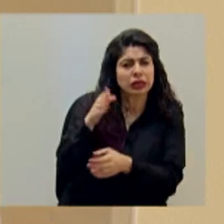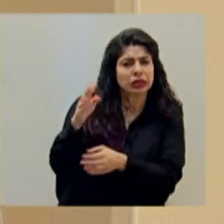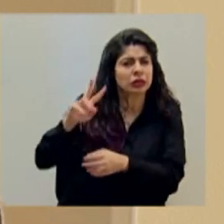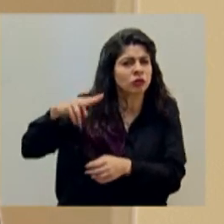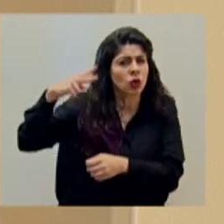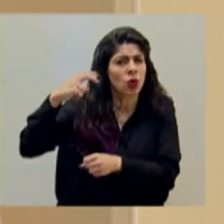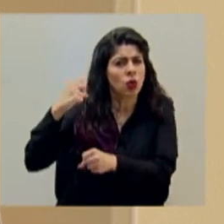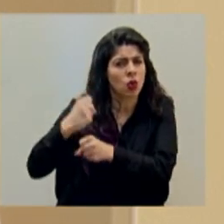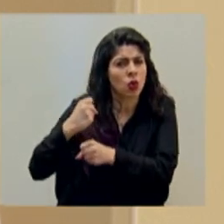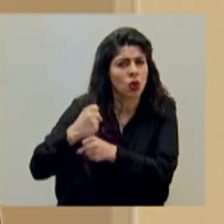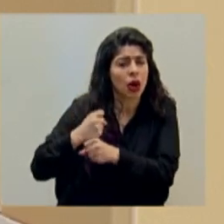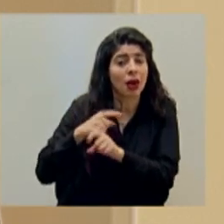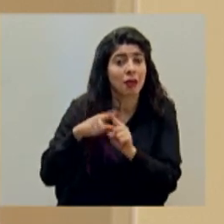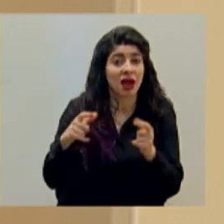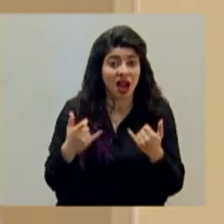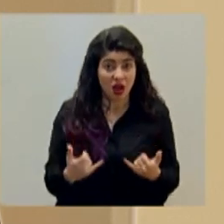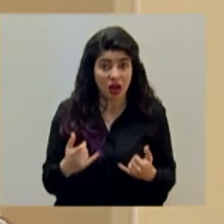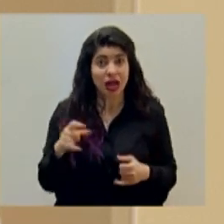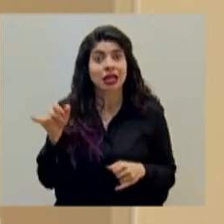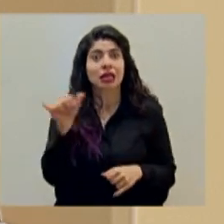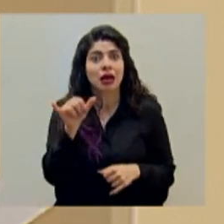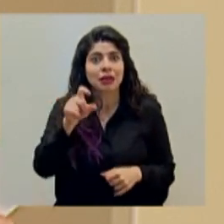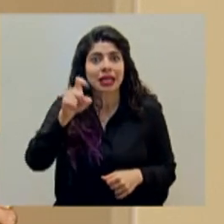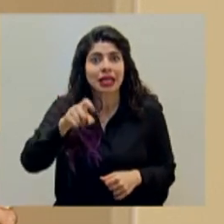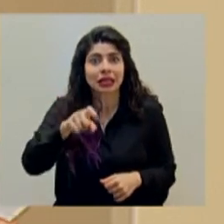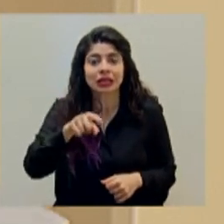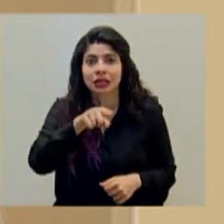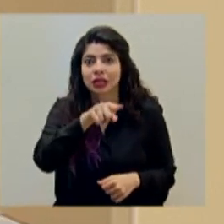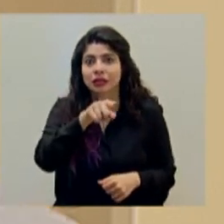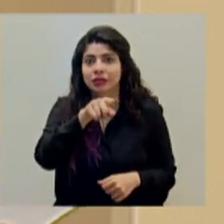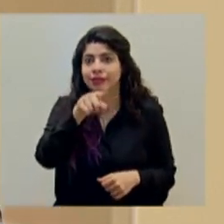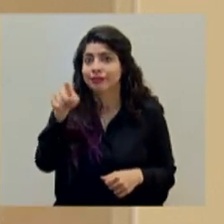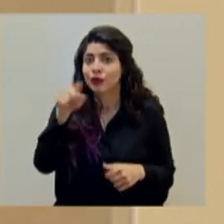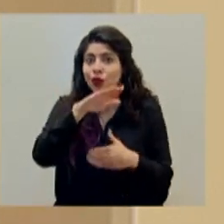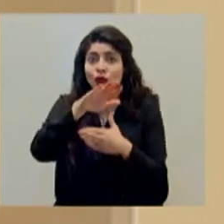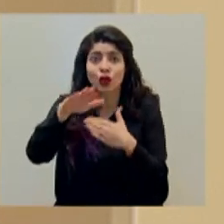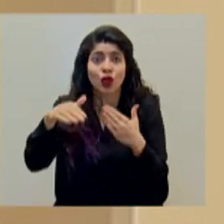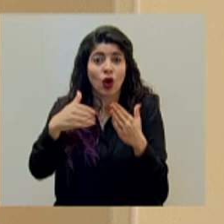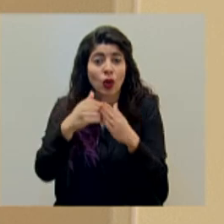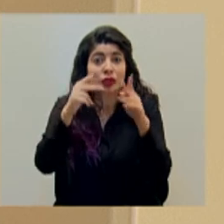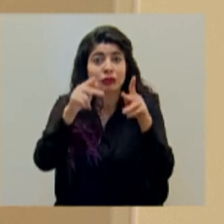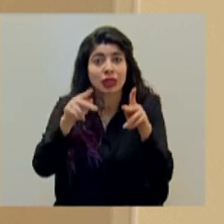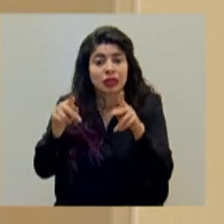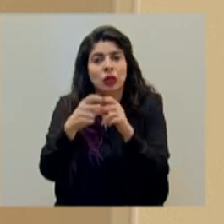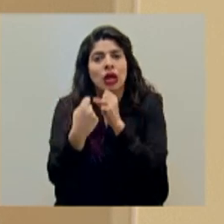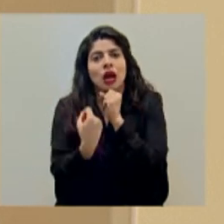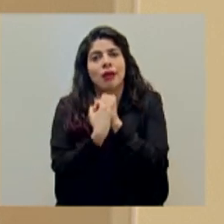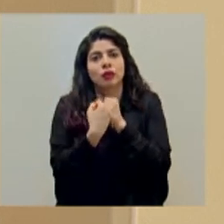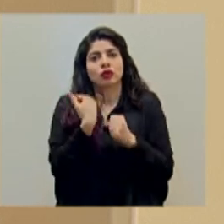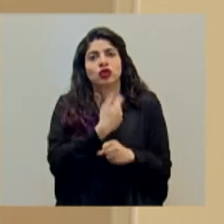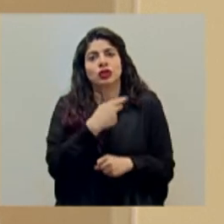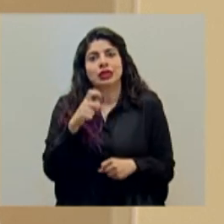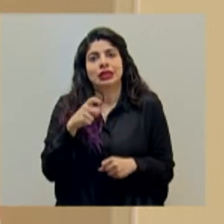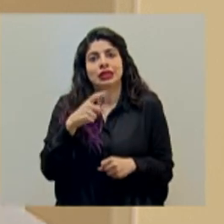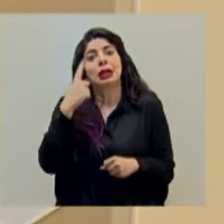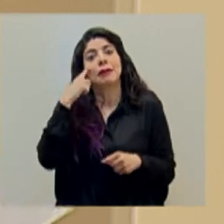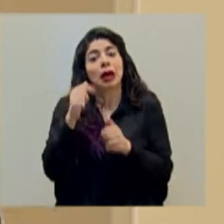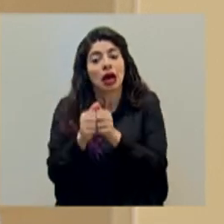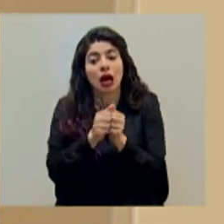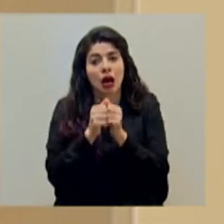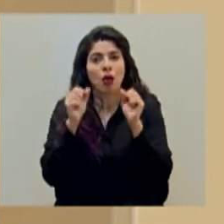por lo tanto requerimos también el apoyo de todas y todos los ciudadanos para poder salir adelante